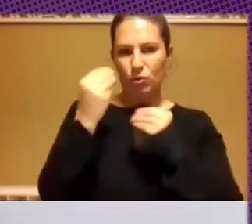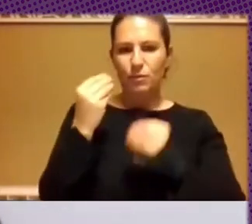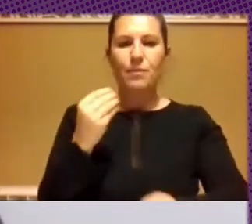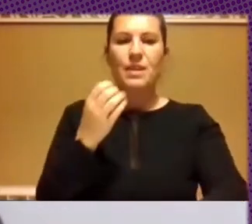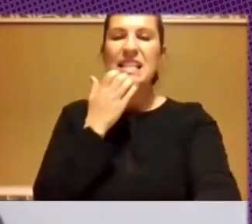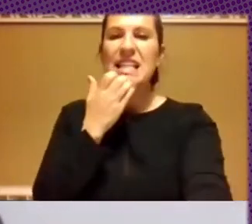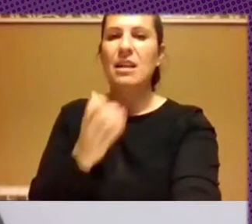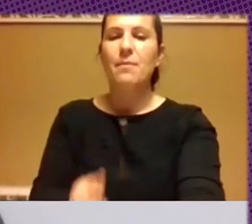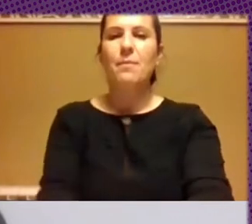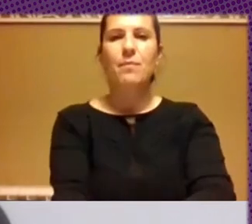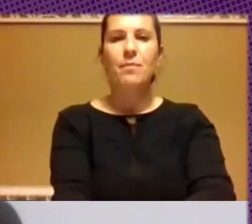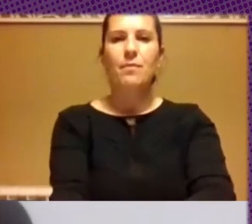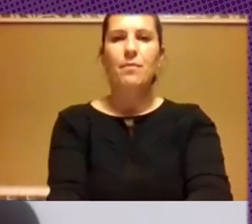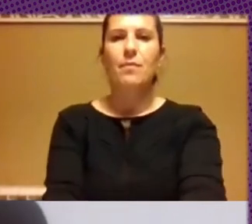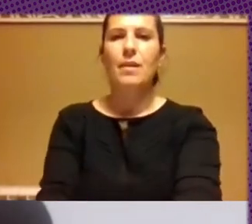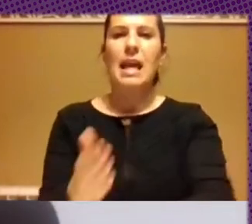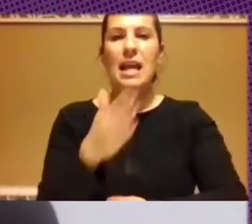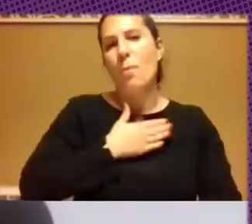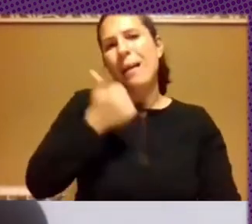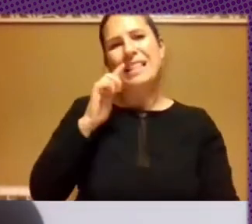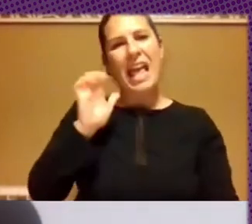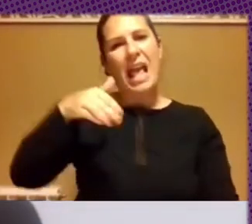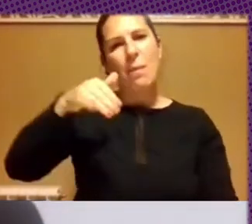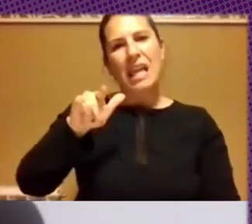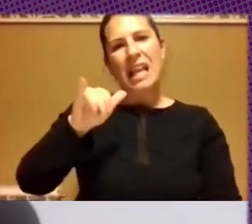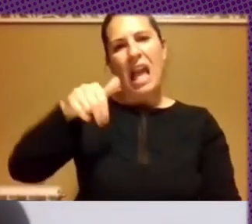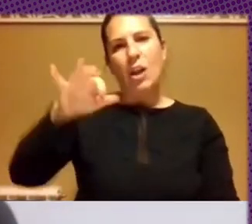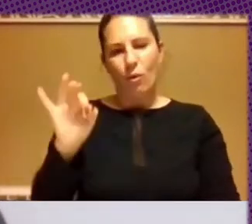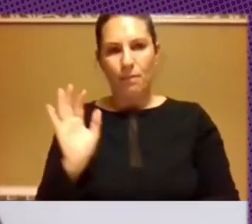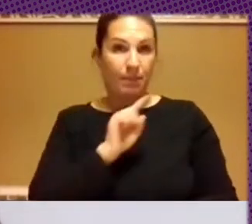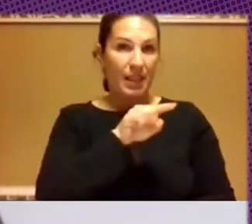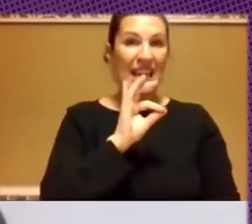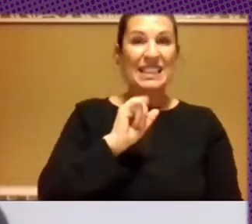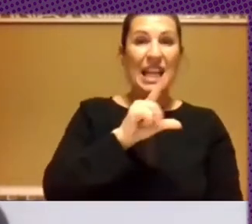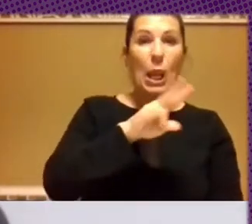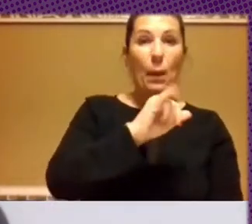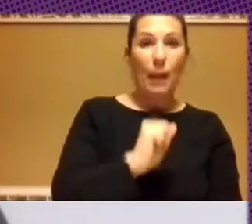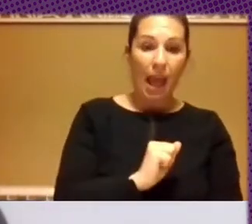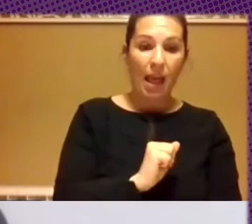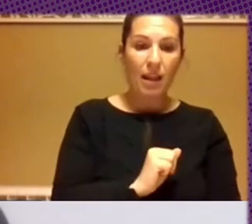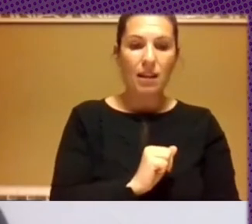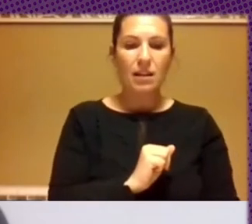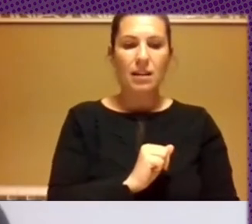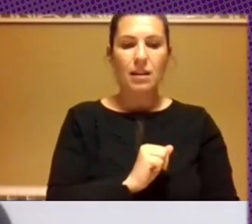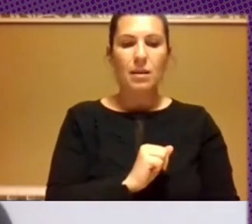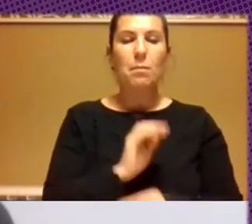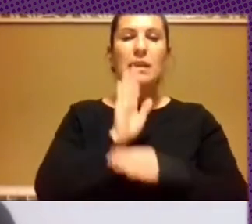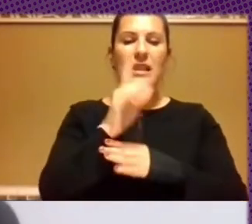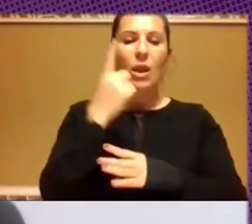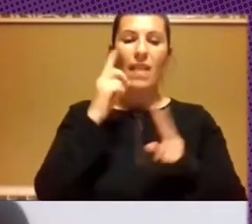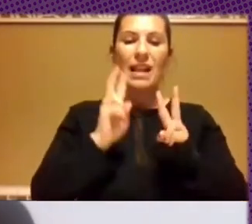Silvia va a presentar una de las investigaciones que